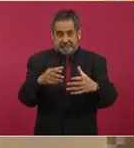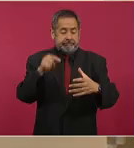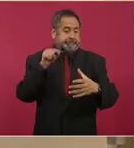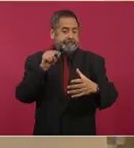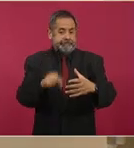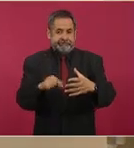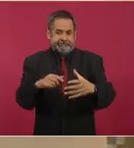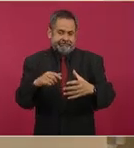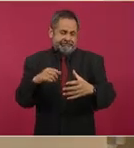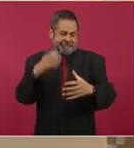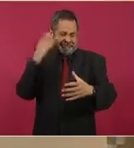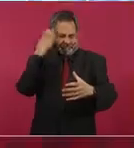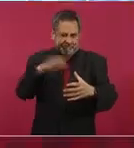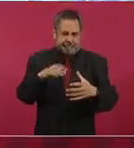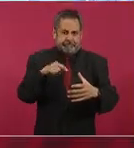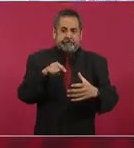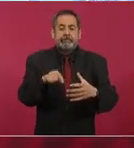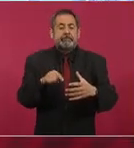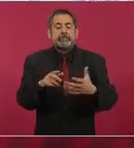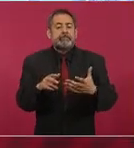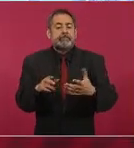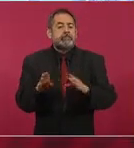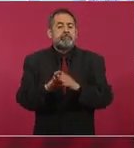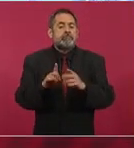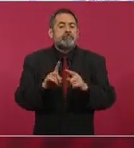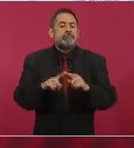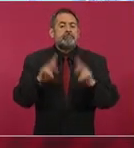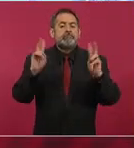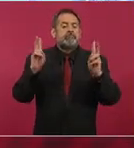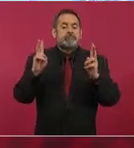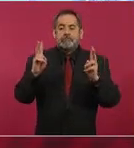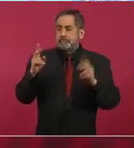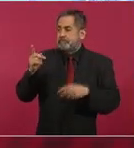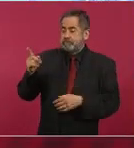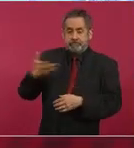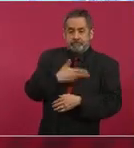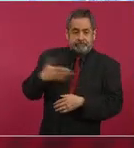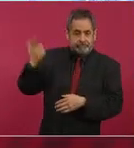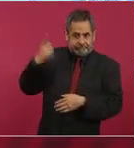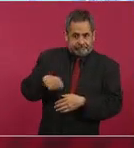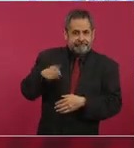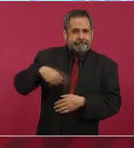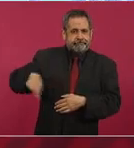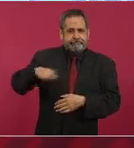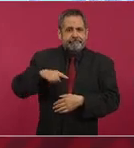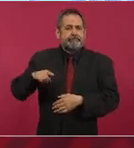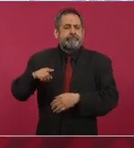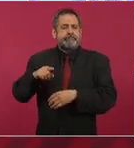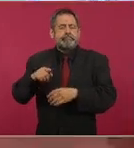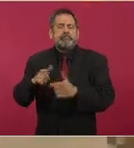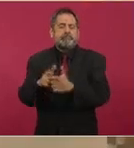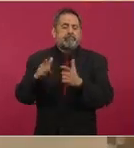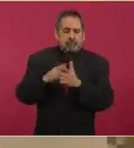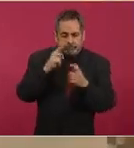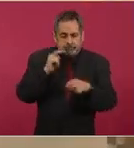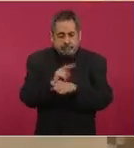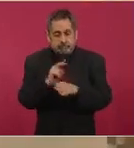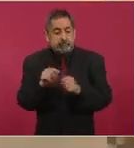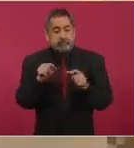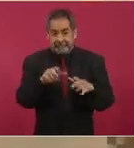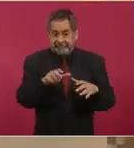raíz del programa social de intervención que ordenó el presidente y que coordenó la secretaria Rosicela y con